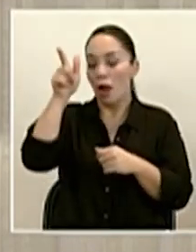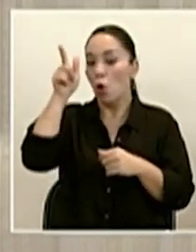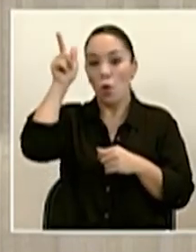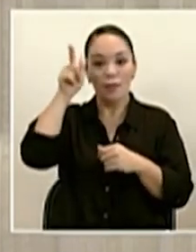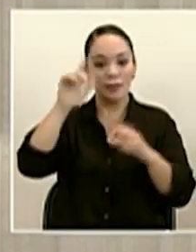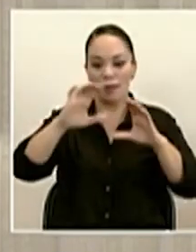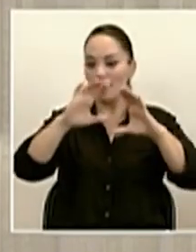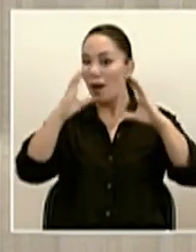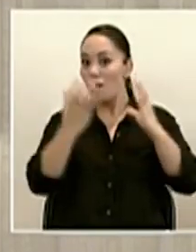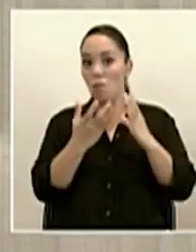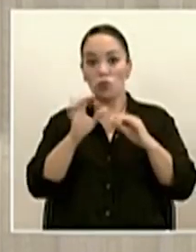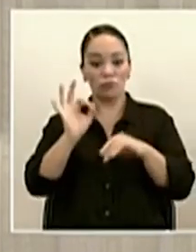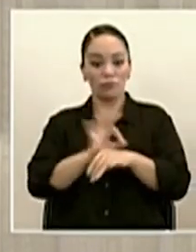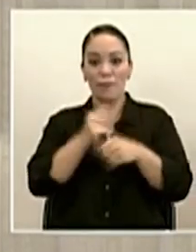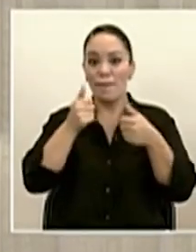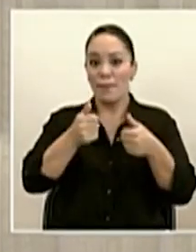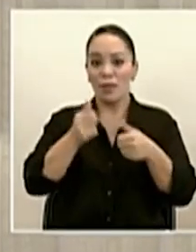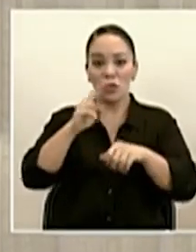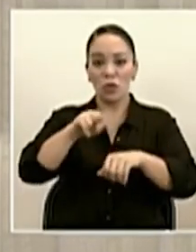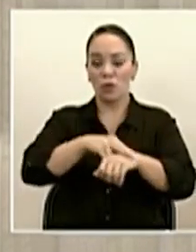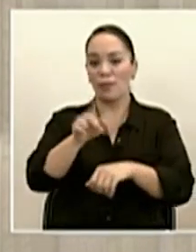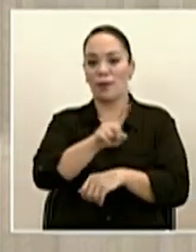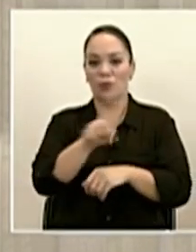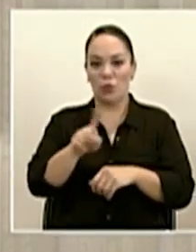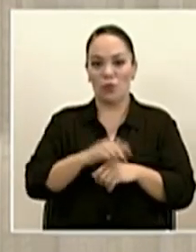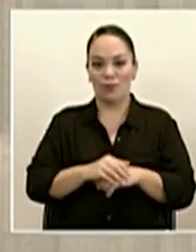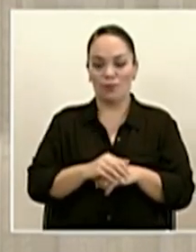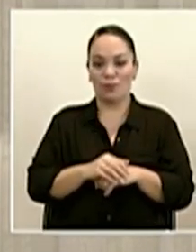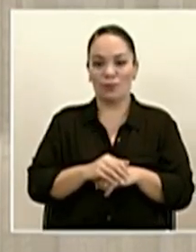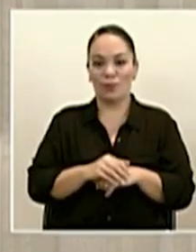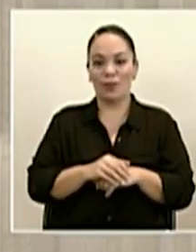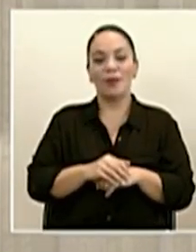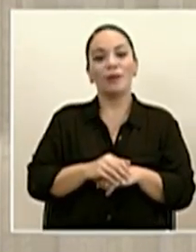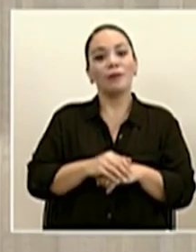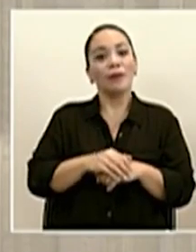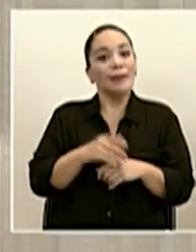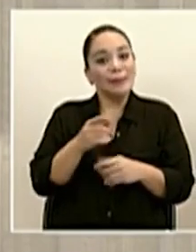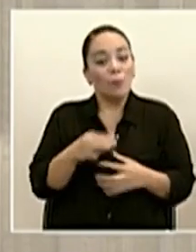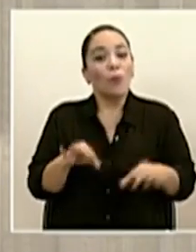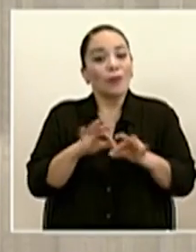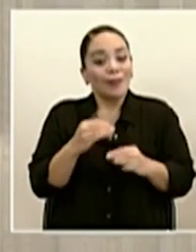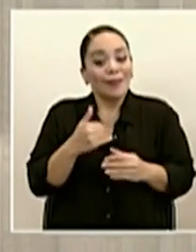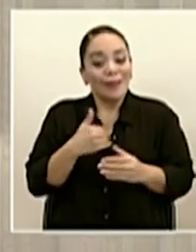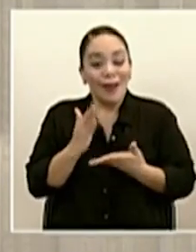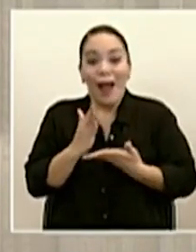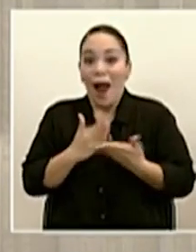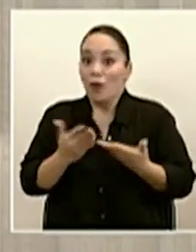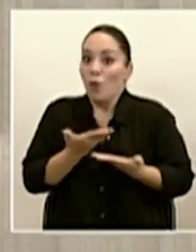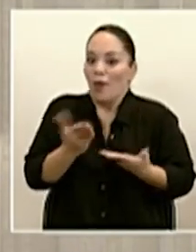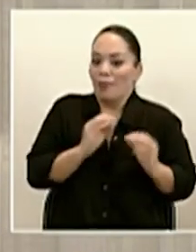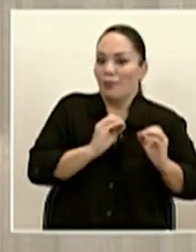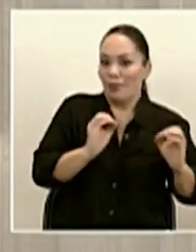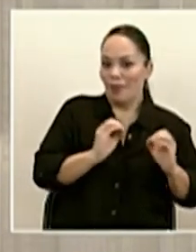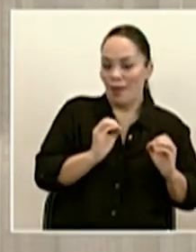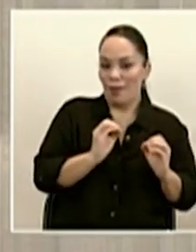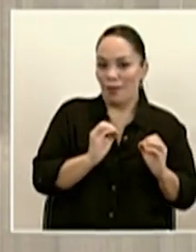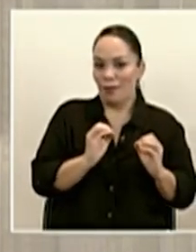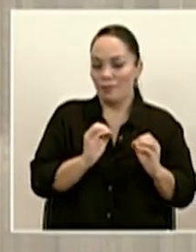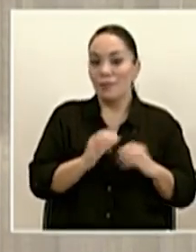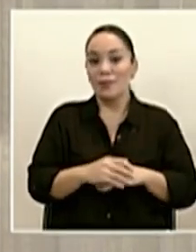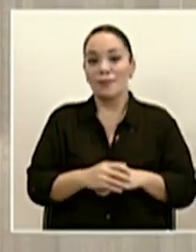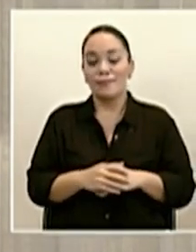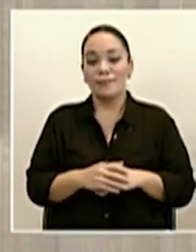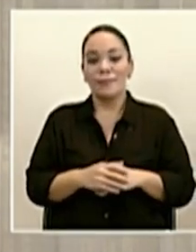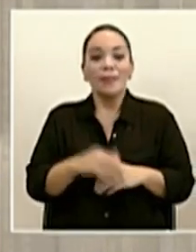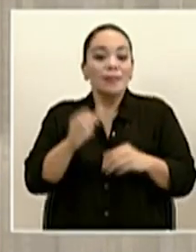con normalidad, no hay nada como tener un pájaro en mano. El que crea que esto se puede pedir